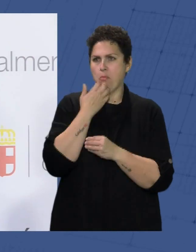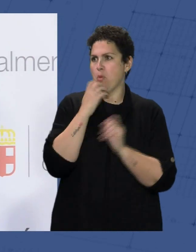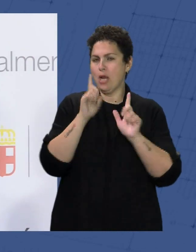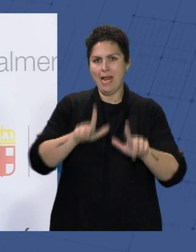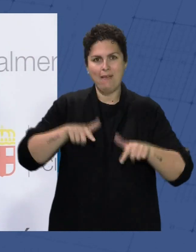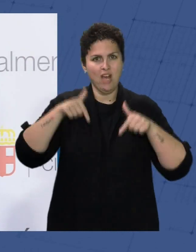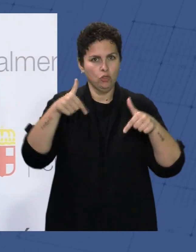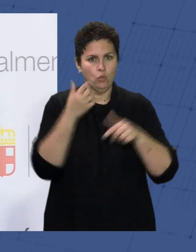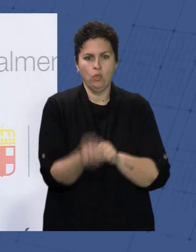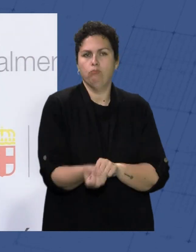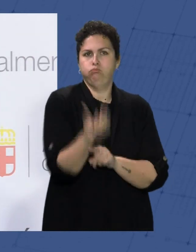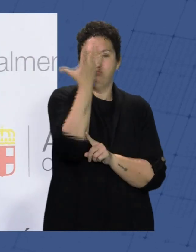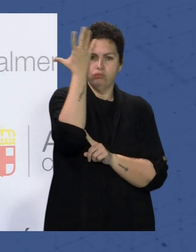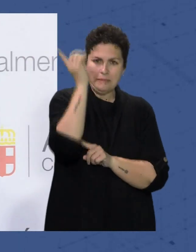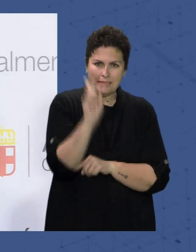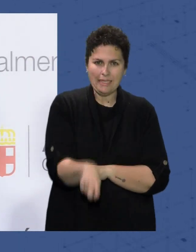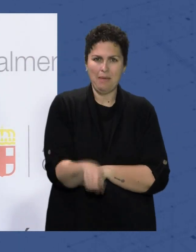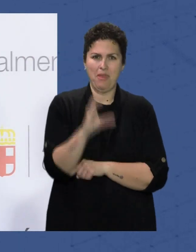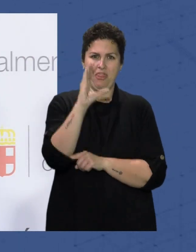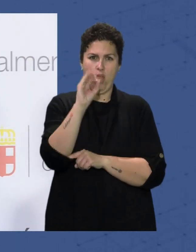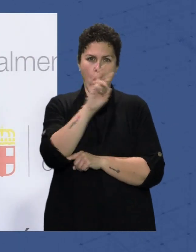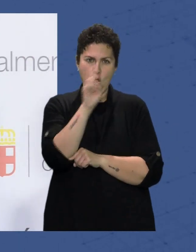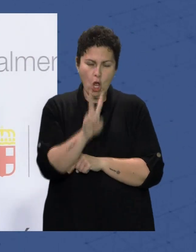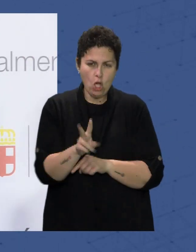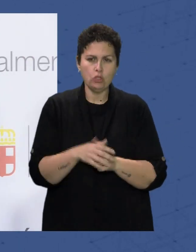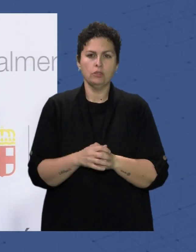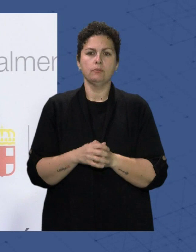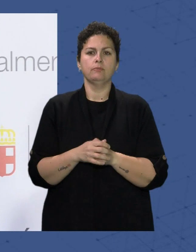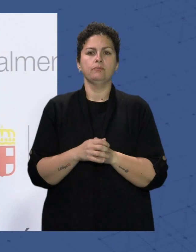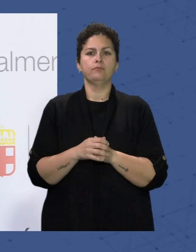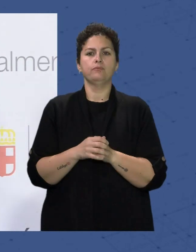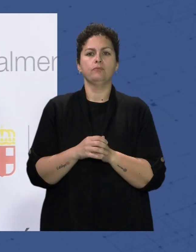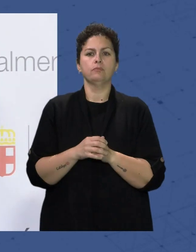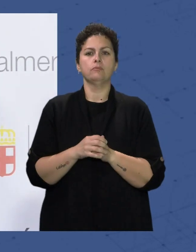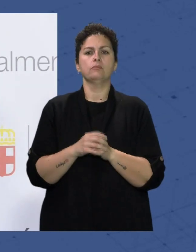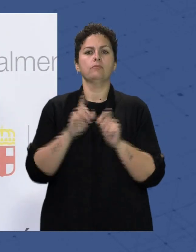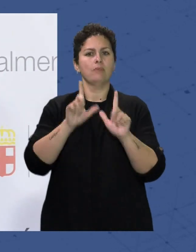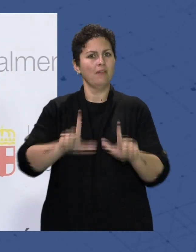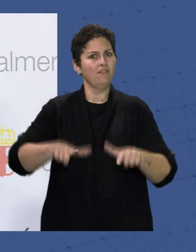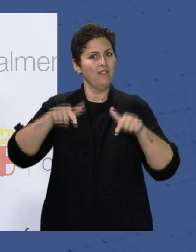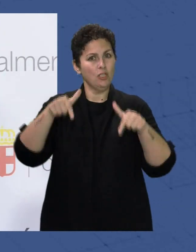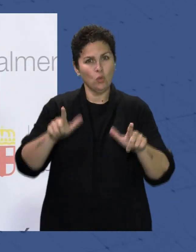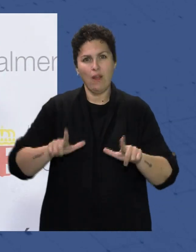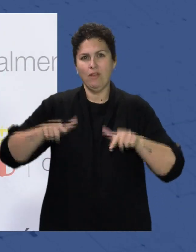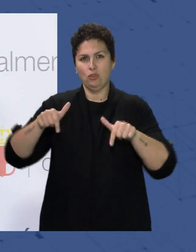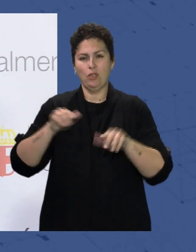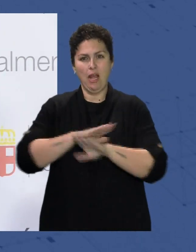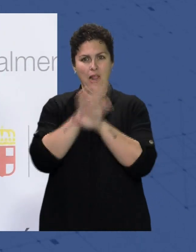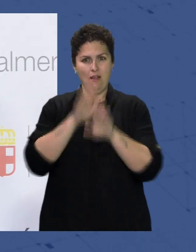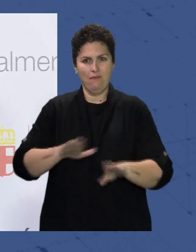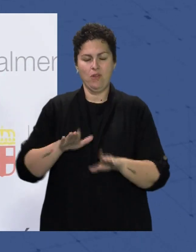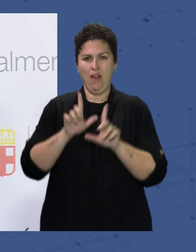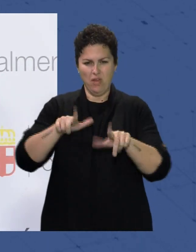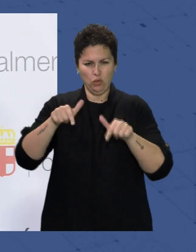Genera muchas emisiones De CO2 A la atmósfera Depositar residuos En los vertederos Al final Y generar Cantidades de